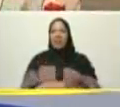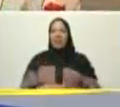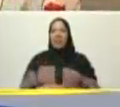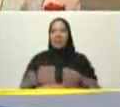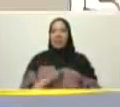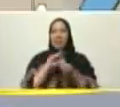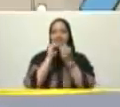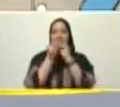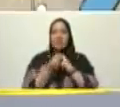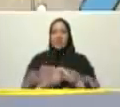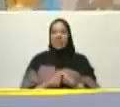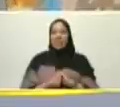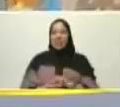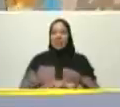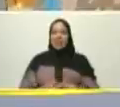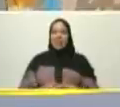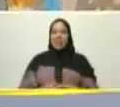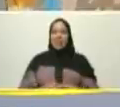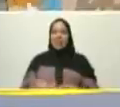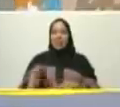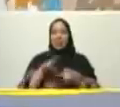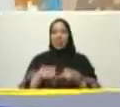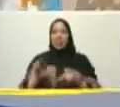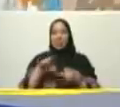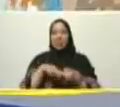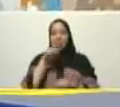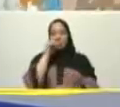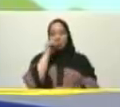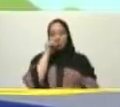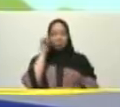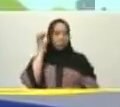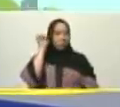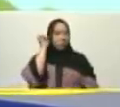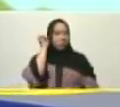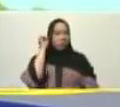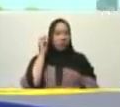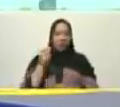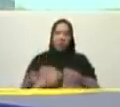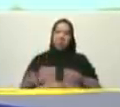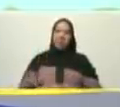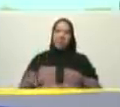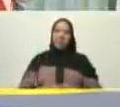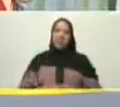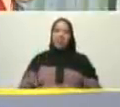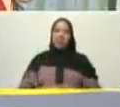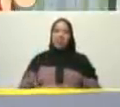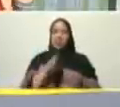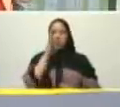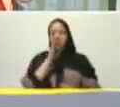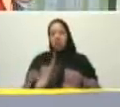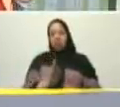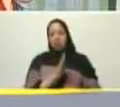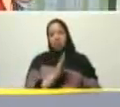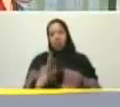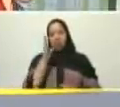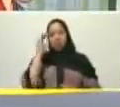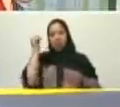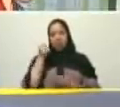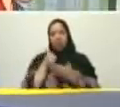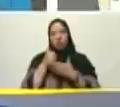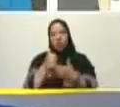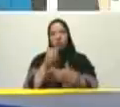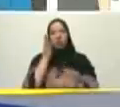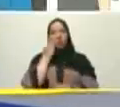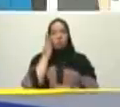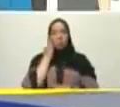ah los niños y las niñas tan bellas tan auténticos que son Dios le pague a esa niña a su